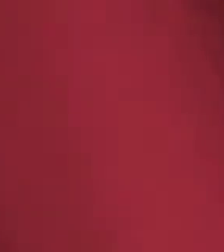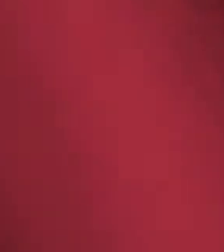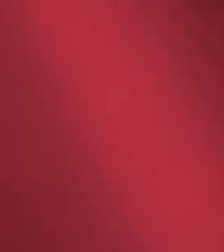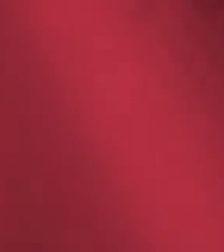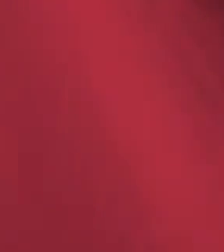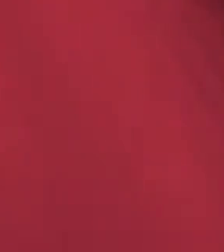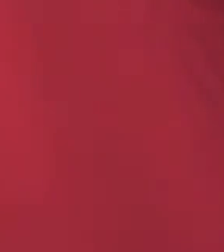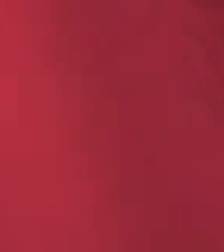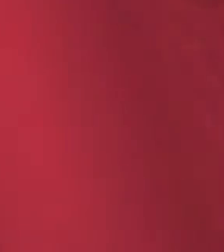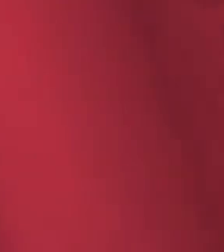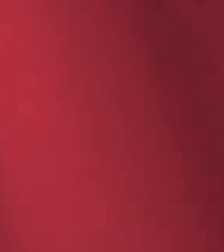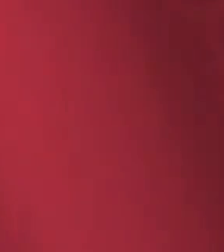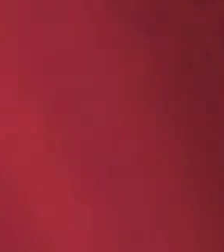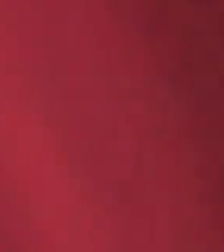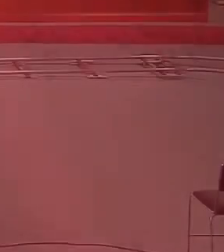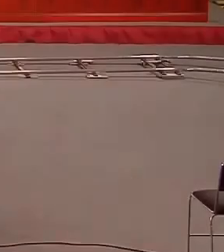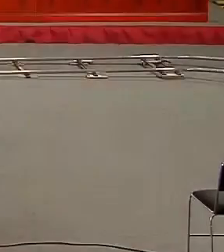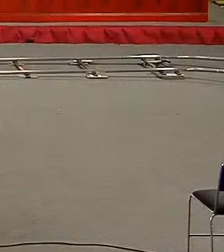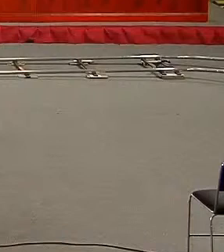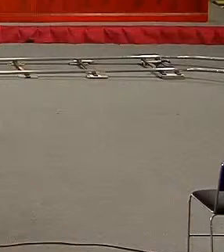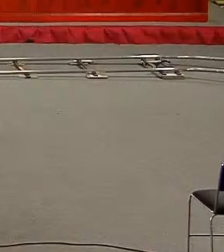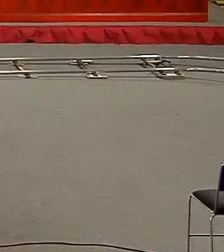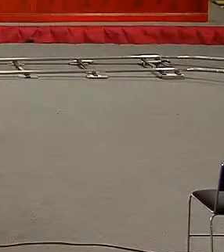Gobierno de México